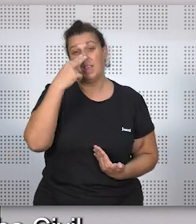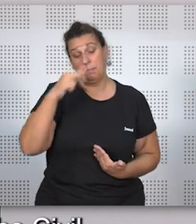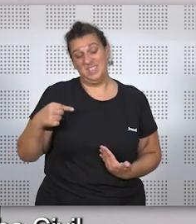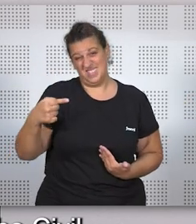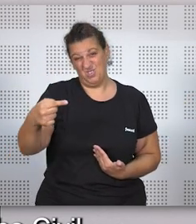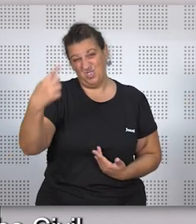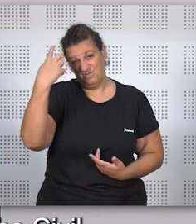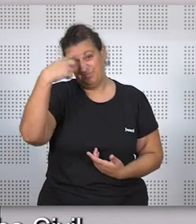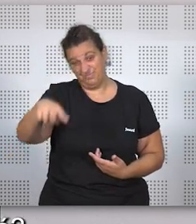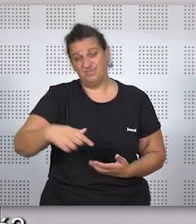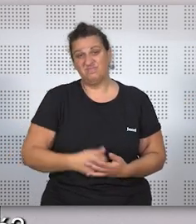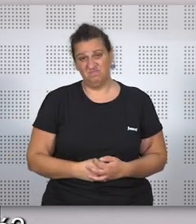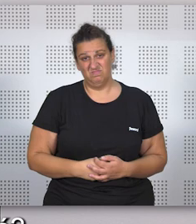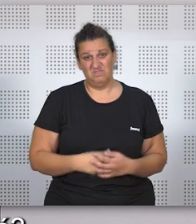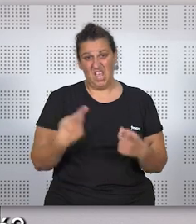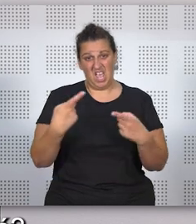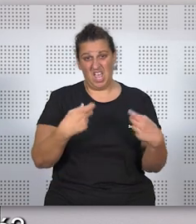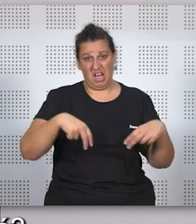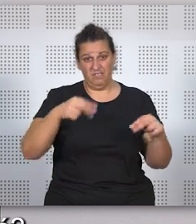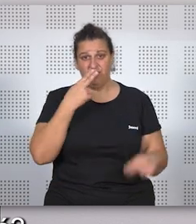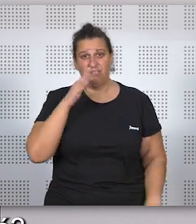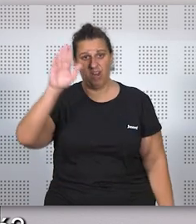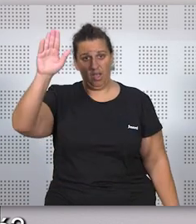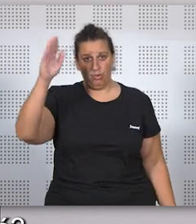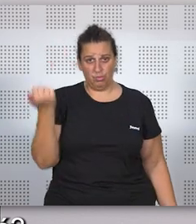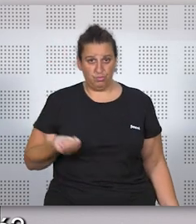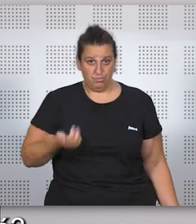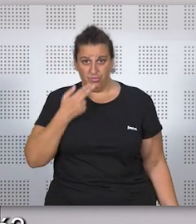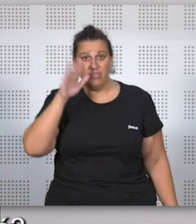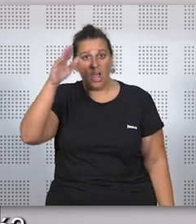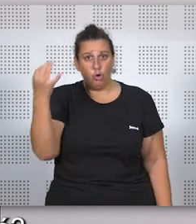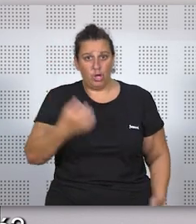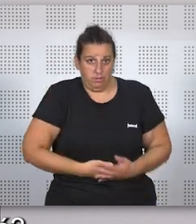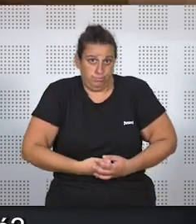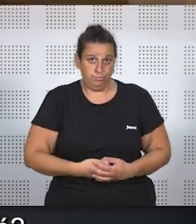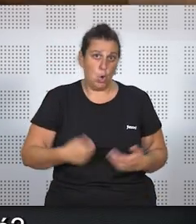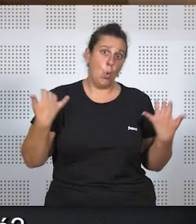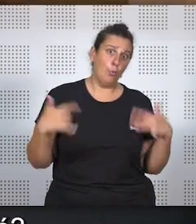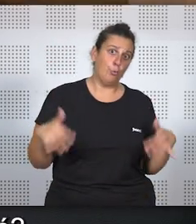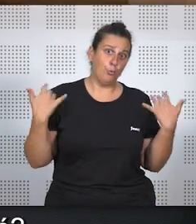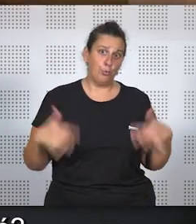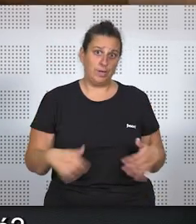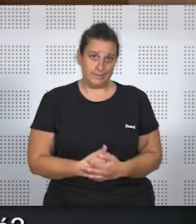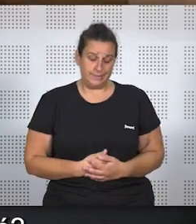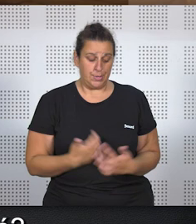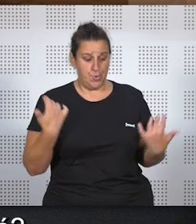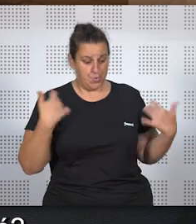ocurre luego. Se acaba la guerra y viene Franco. ¿Y con Franco qué? Uf,